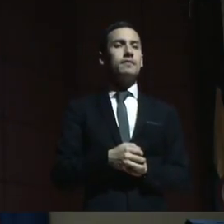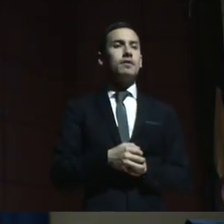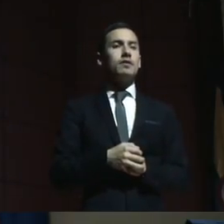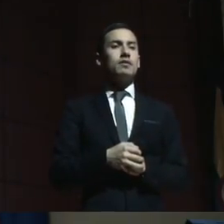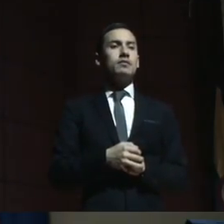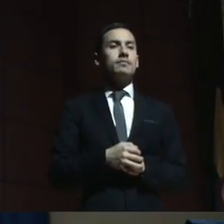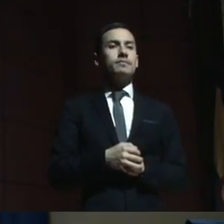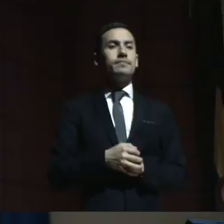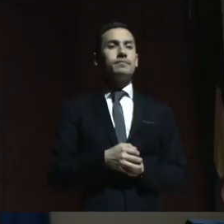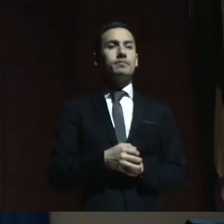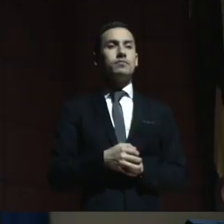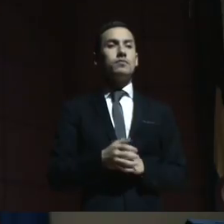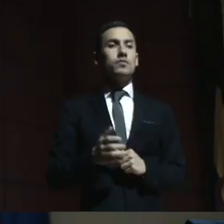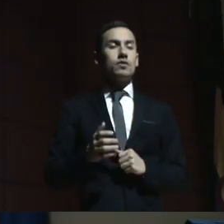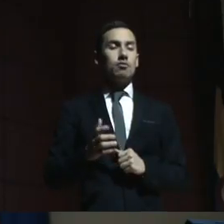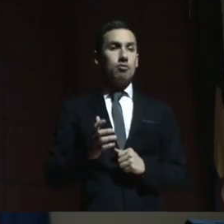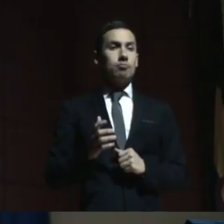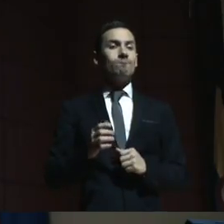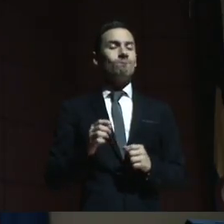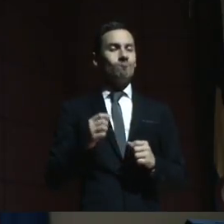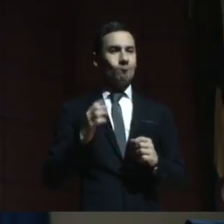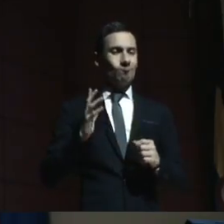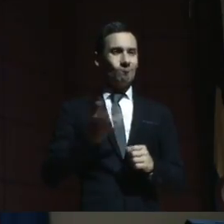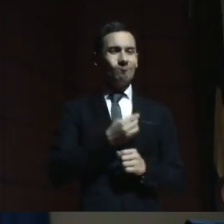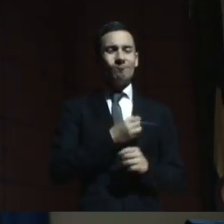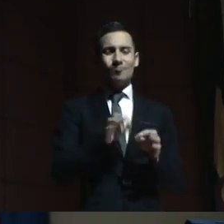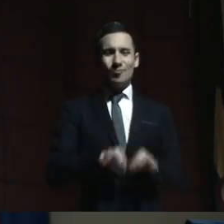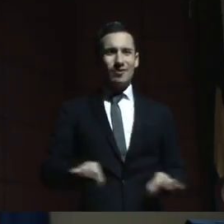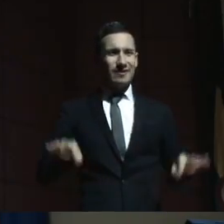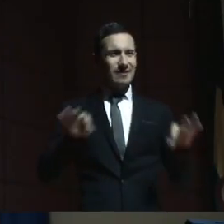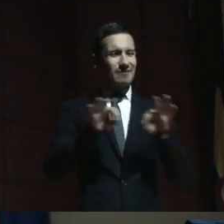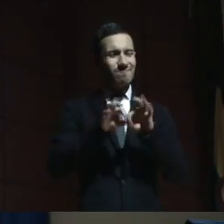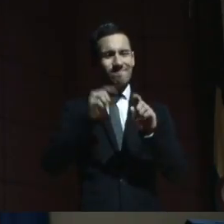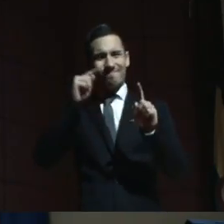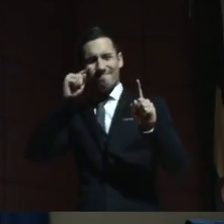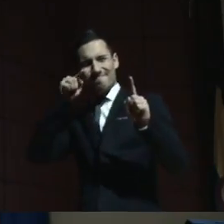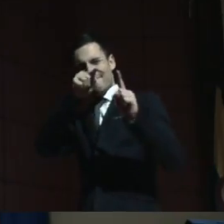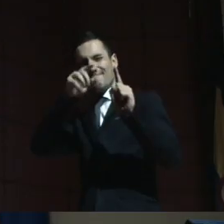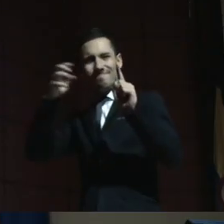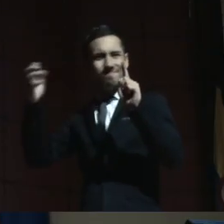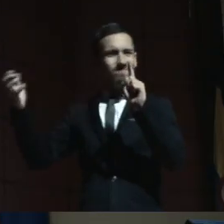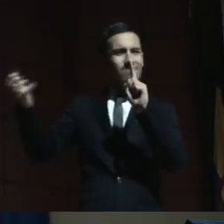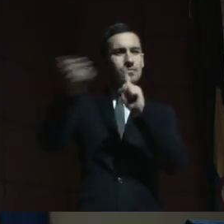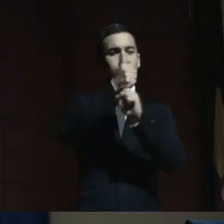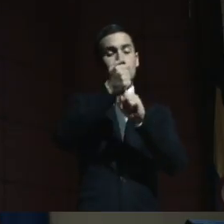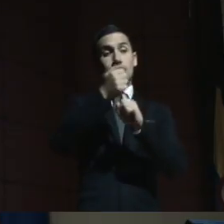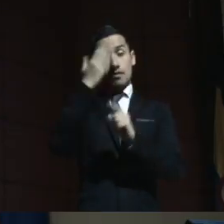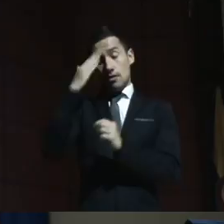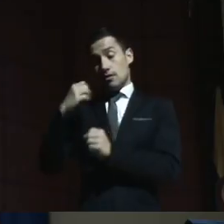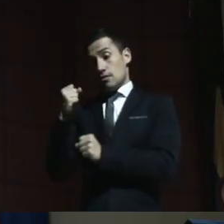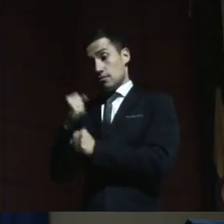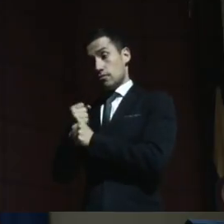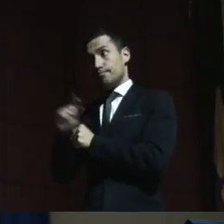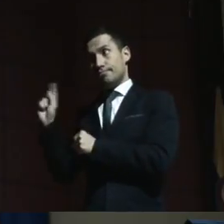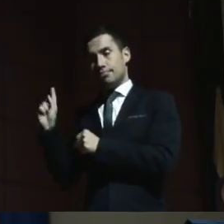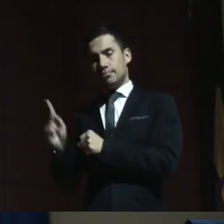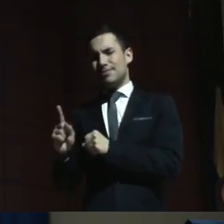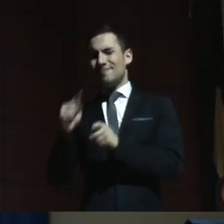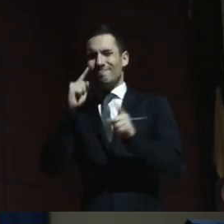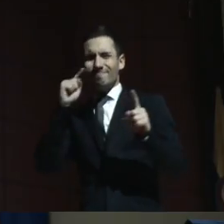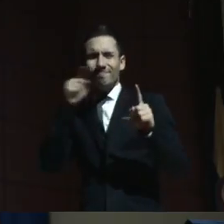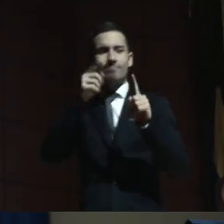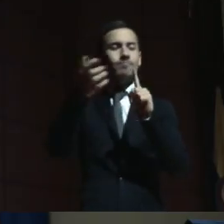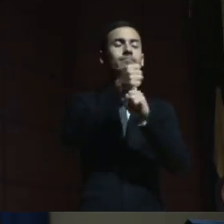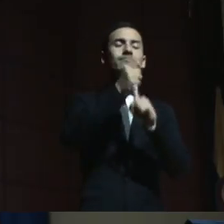muy fuerte y bueno, por eso todos estos años de trabajo en este tema, porque el Estado